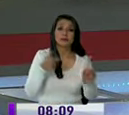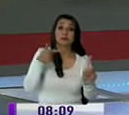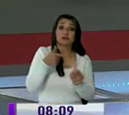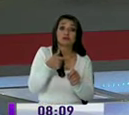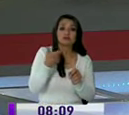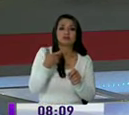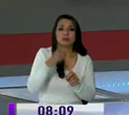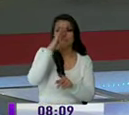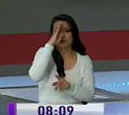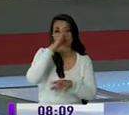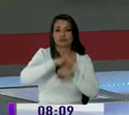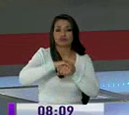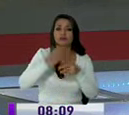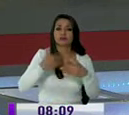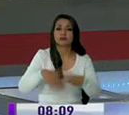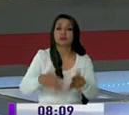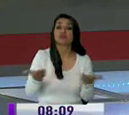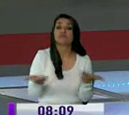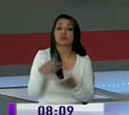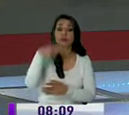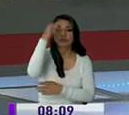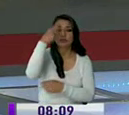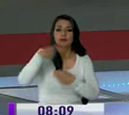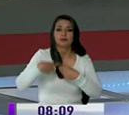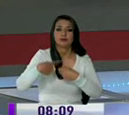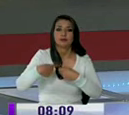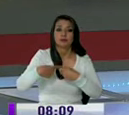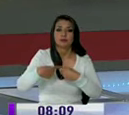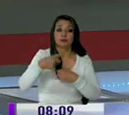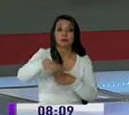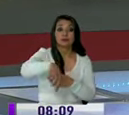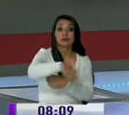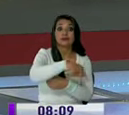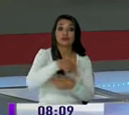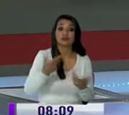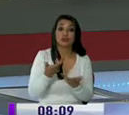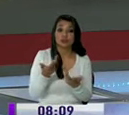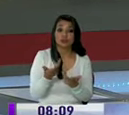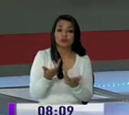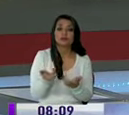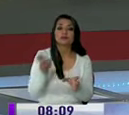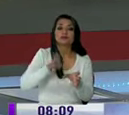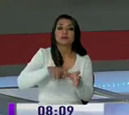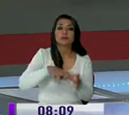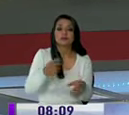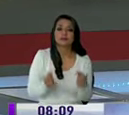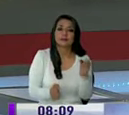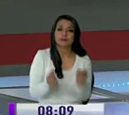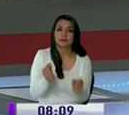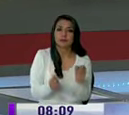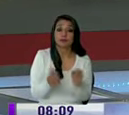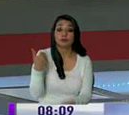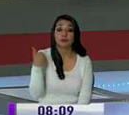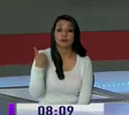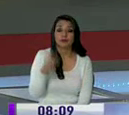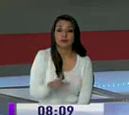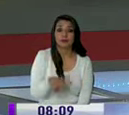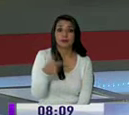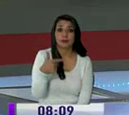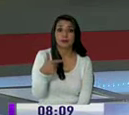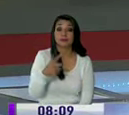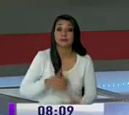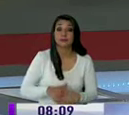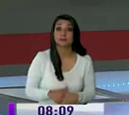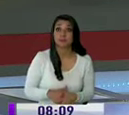detenidos por la policía. Esto sucedió en el norte de Quito. Los sujetos, estos angelitos, se movilizaban en un vehículo y portaban armas de fuego,